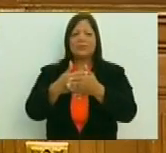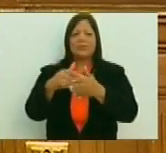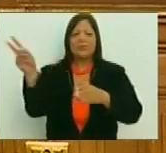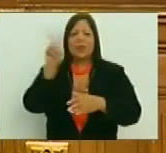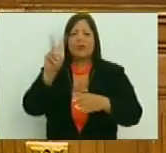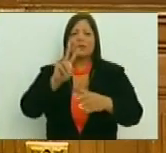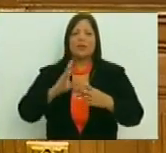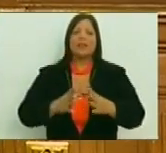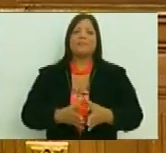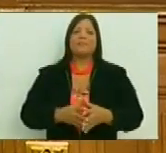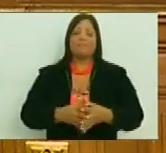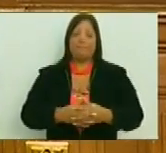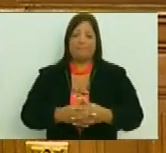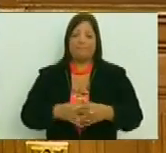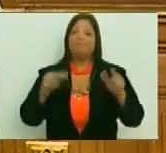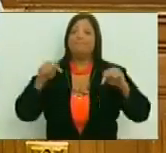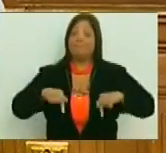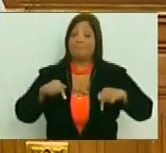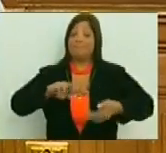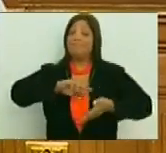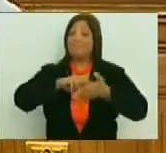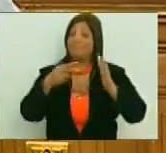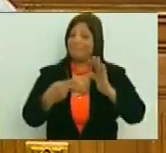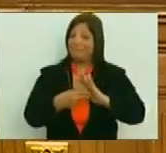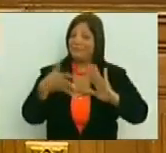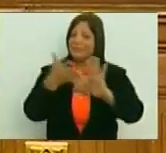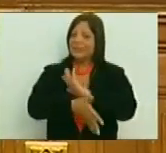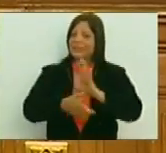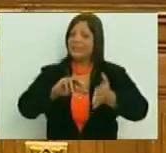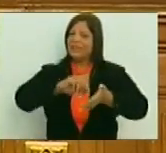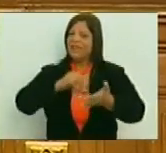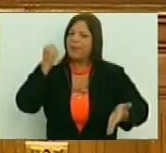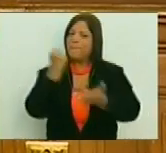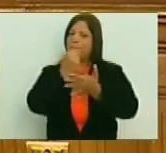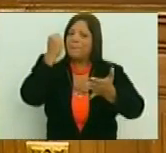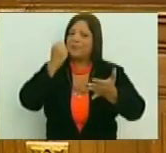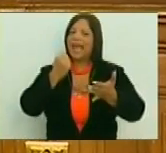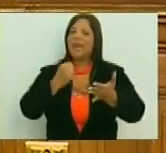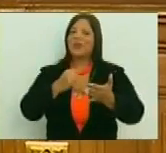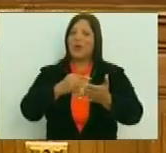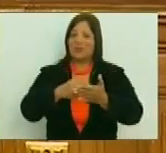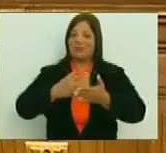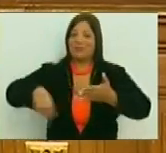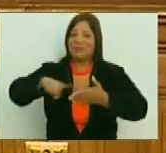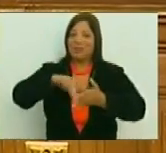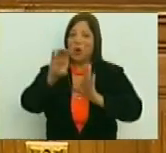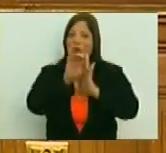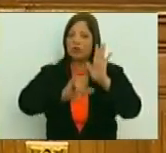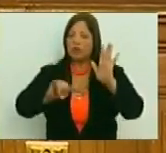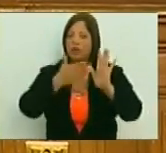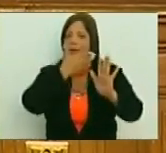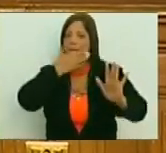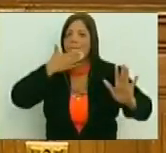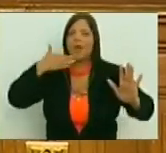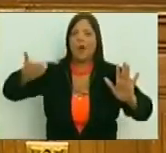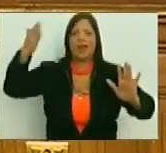venezolana. Eso patentiza que esta constituyente